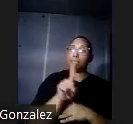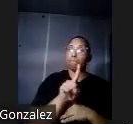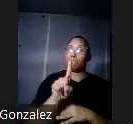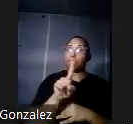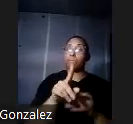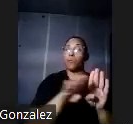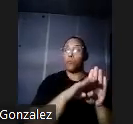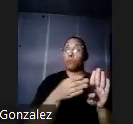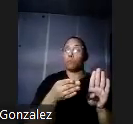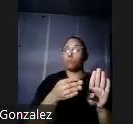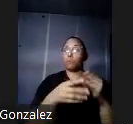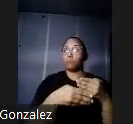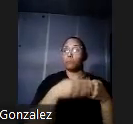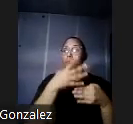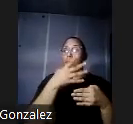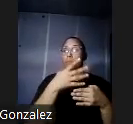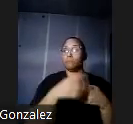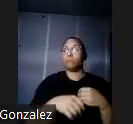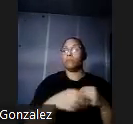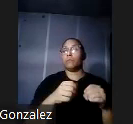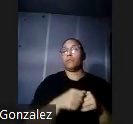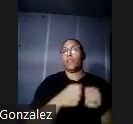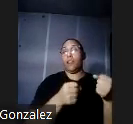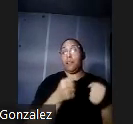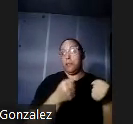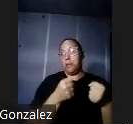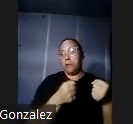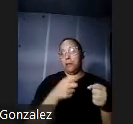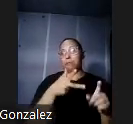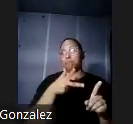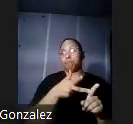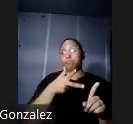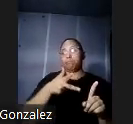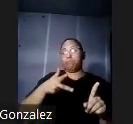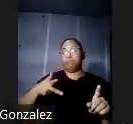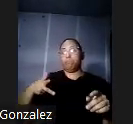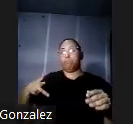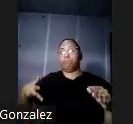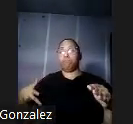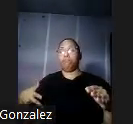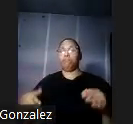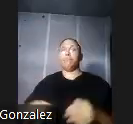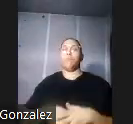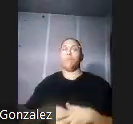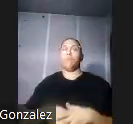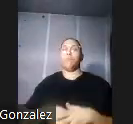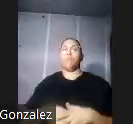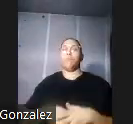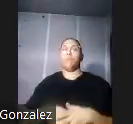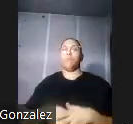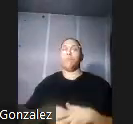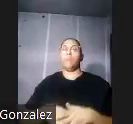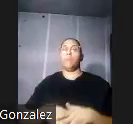madera que era por donde entraba y salía el coche del doctor Ashfield y sin embargo hoy en día pues diferente